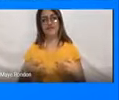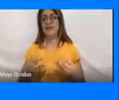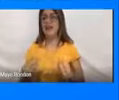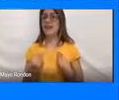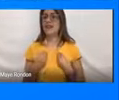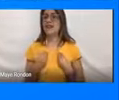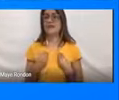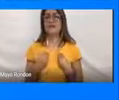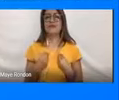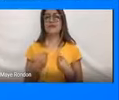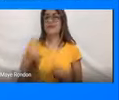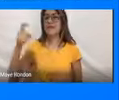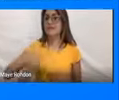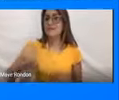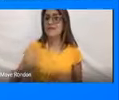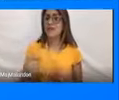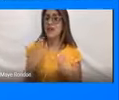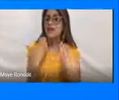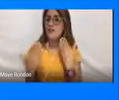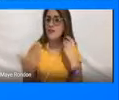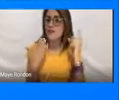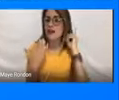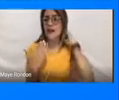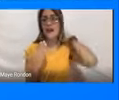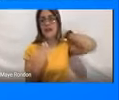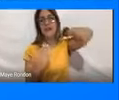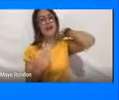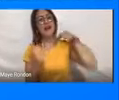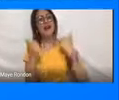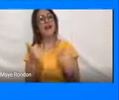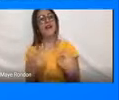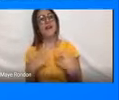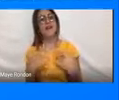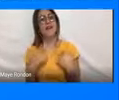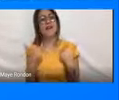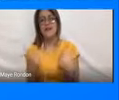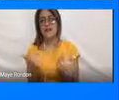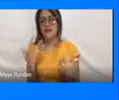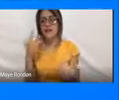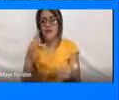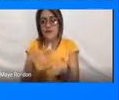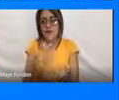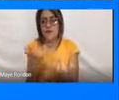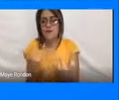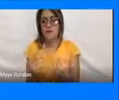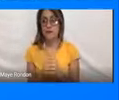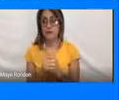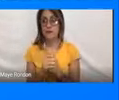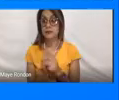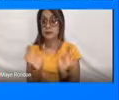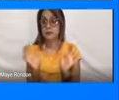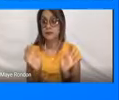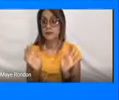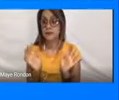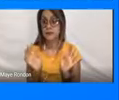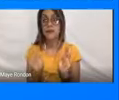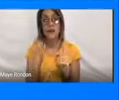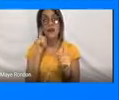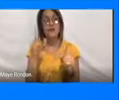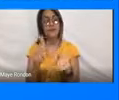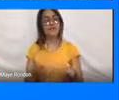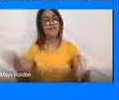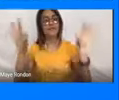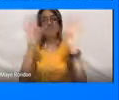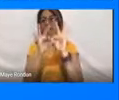esa sensación de confianza y de bienestar al momento de estar ahí, ¿cierto? Entonces es uno de los